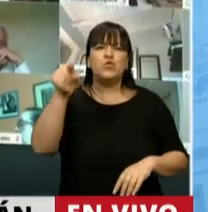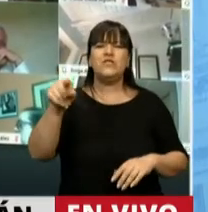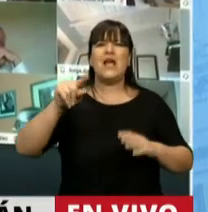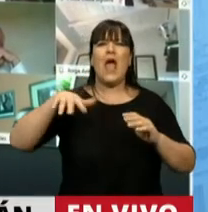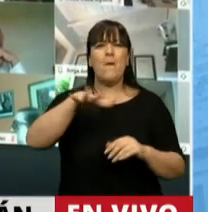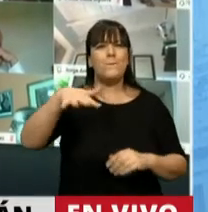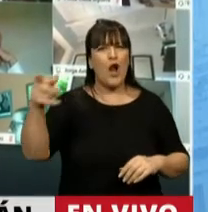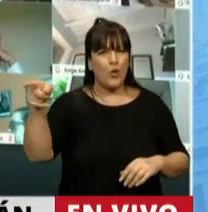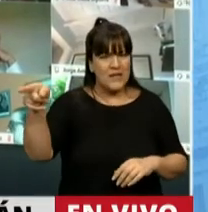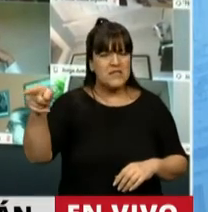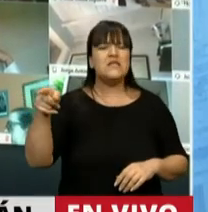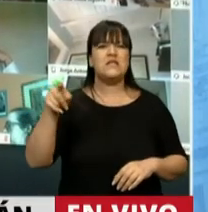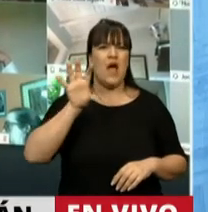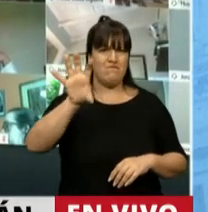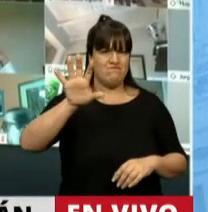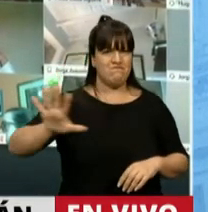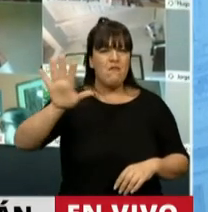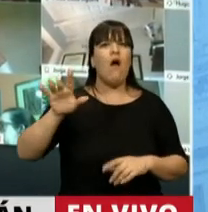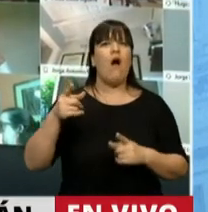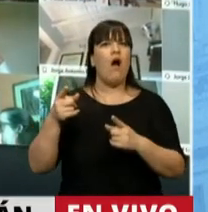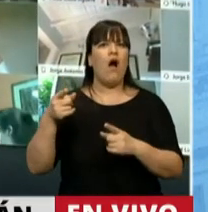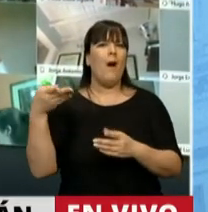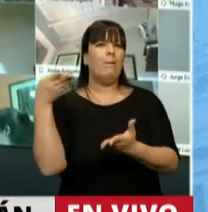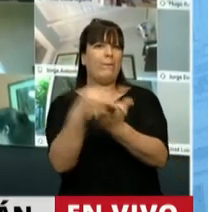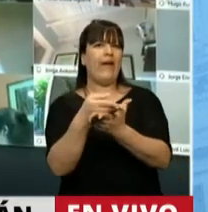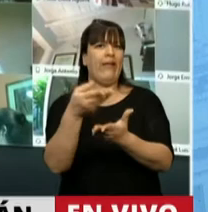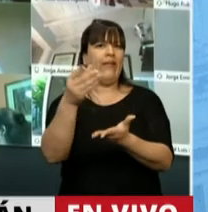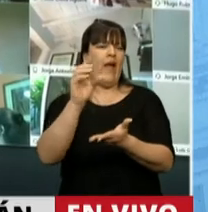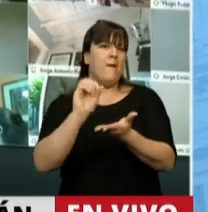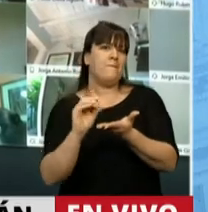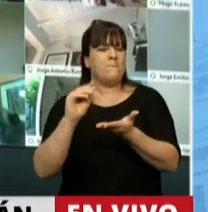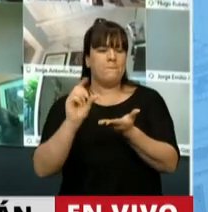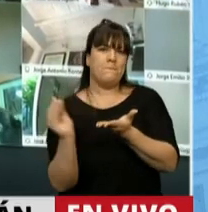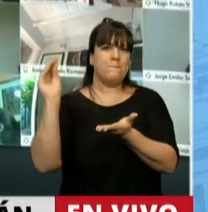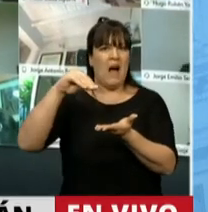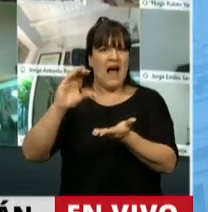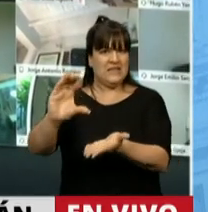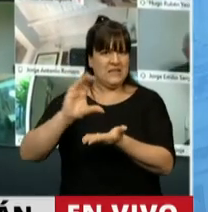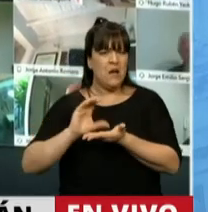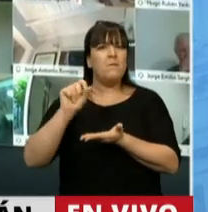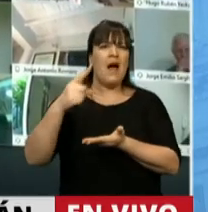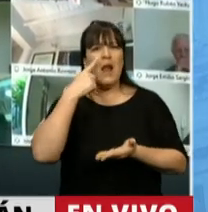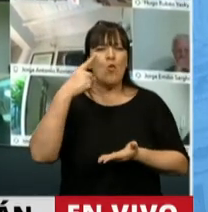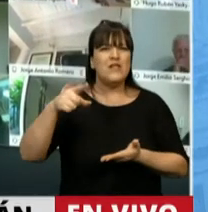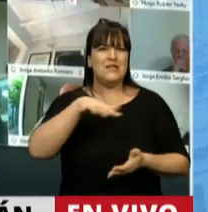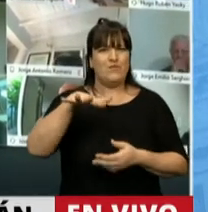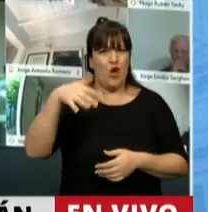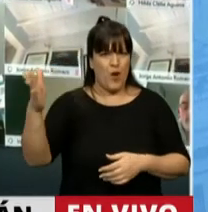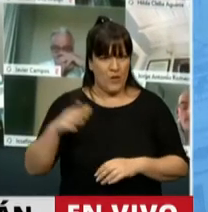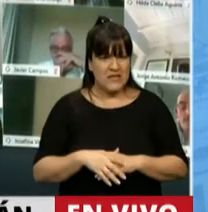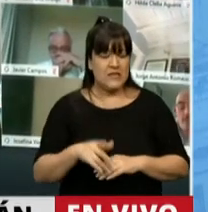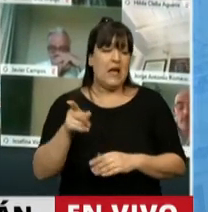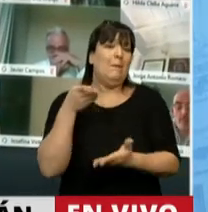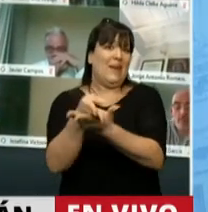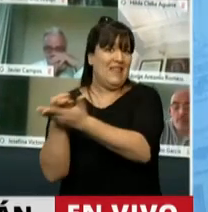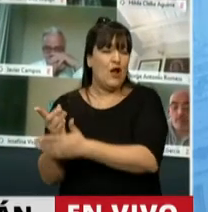Aires que ha solicitado mayores recursos para la provincia de Buenos Aires, para los municipios bonaerenses. Pero